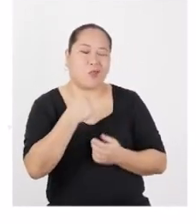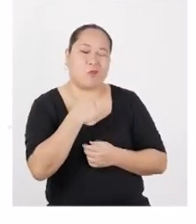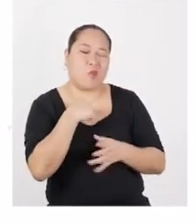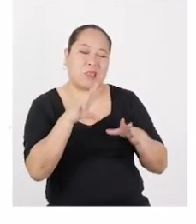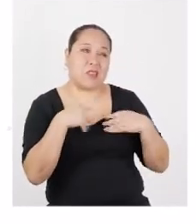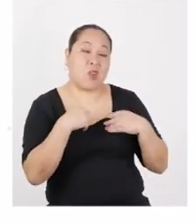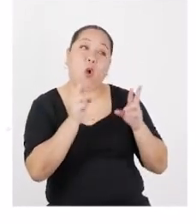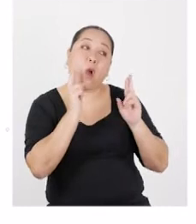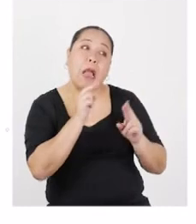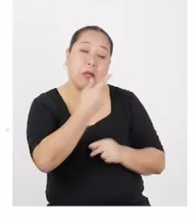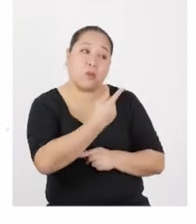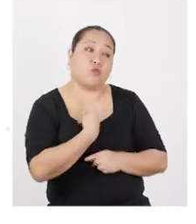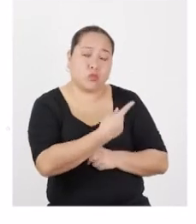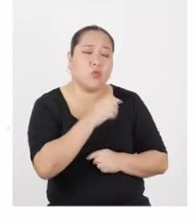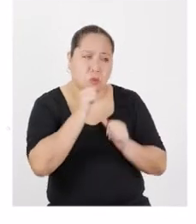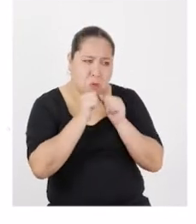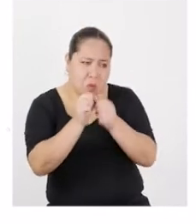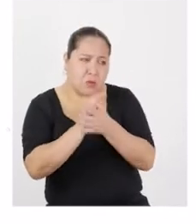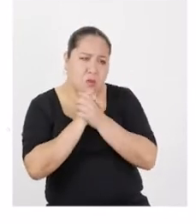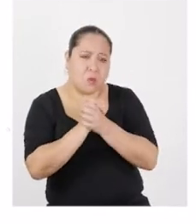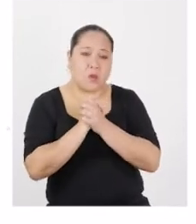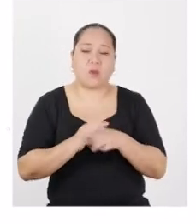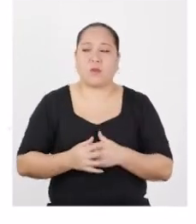yo paso. Y espero que igual sigamos siendo amigos.